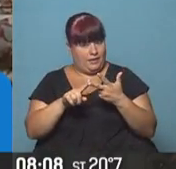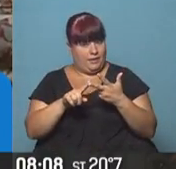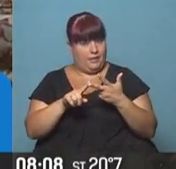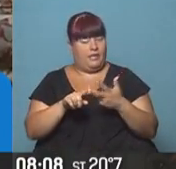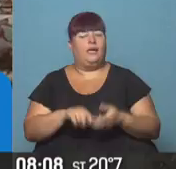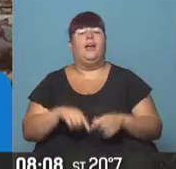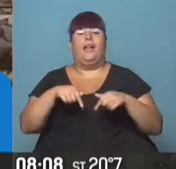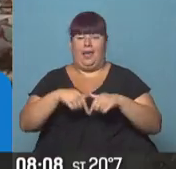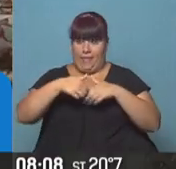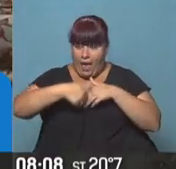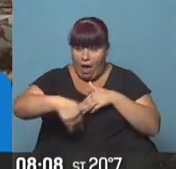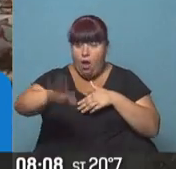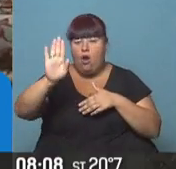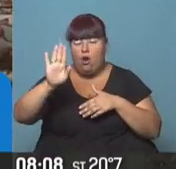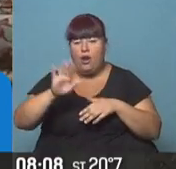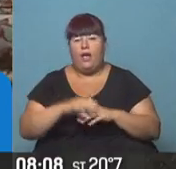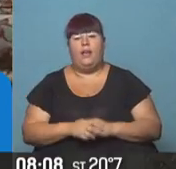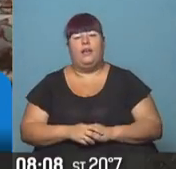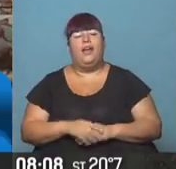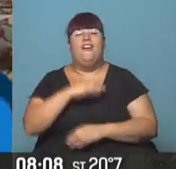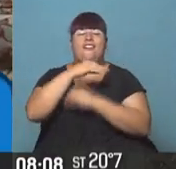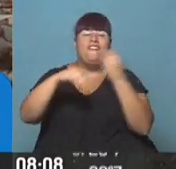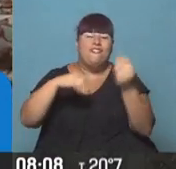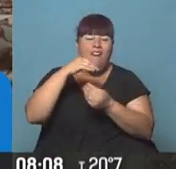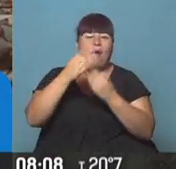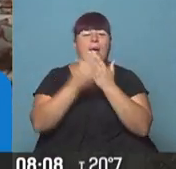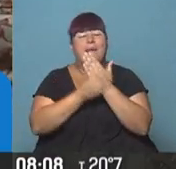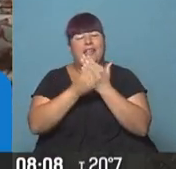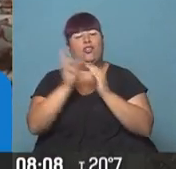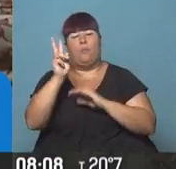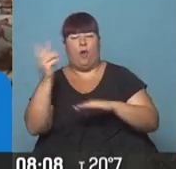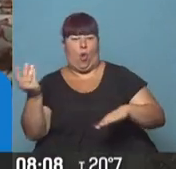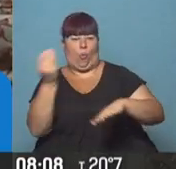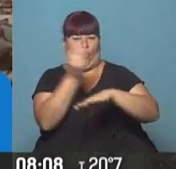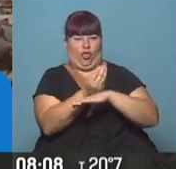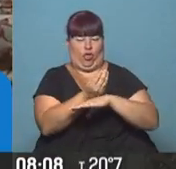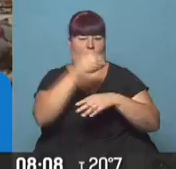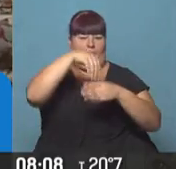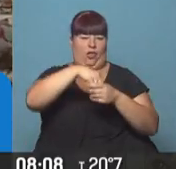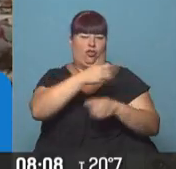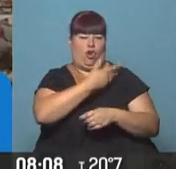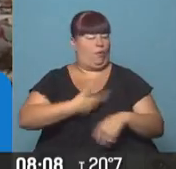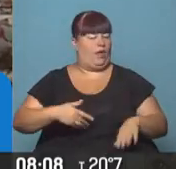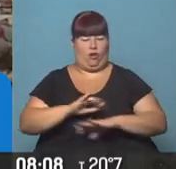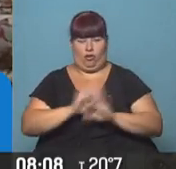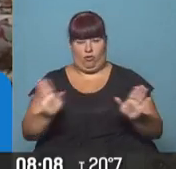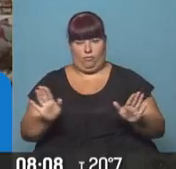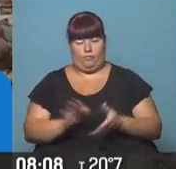a partir de ahora, los familiares de los ministros no van a poder ser parte del gobierno.